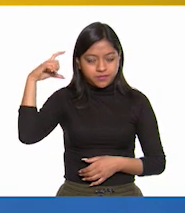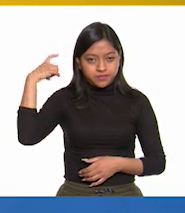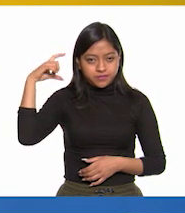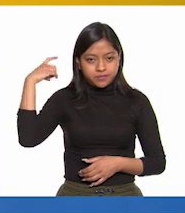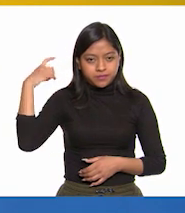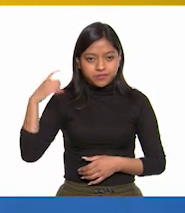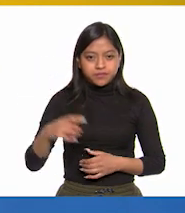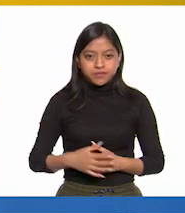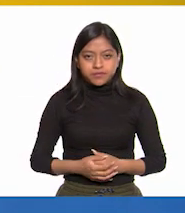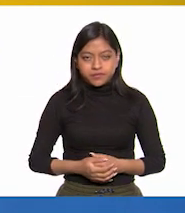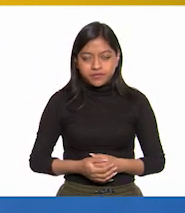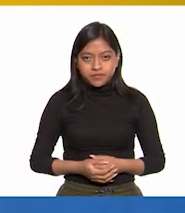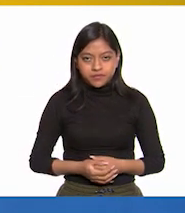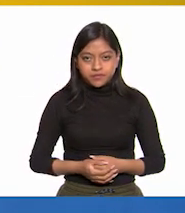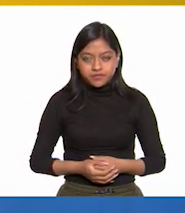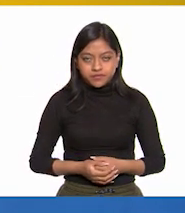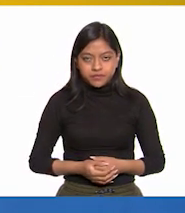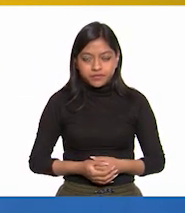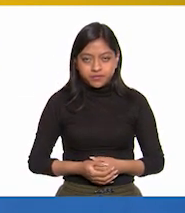Querétaro.